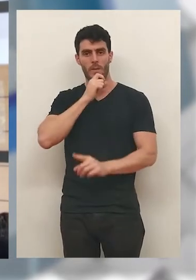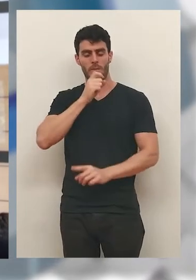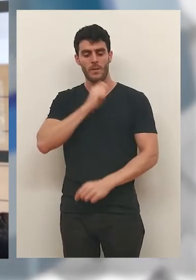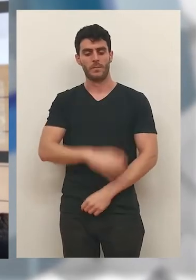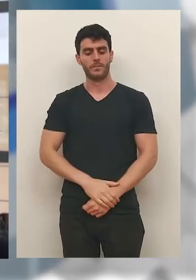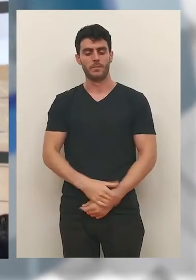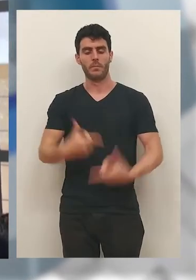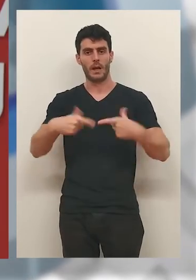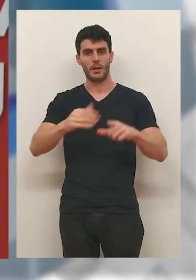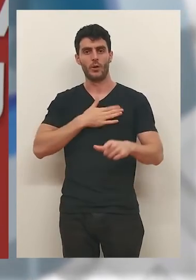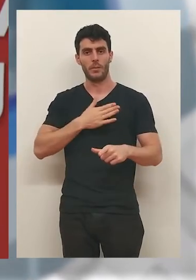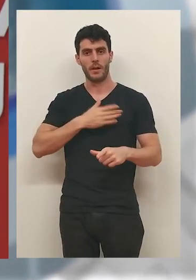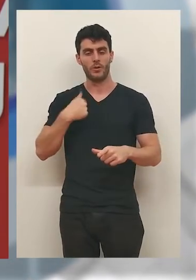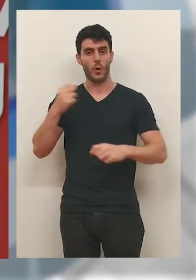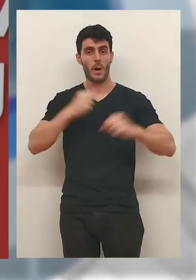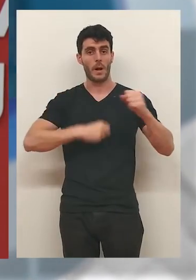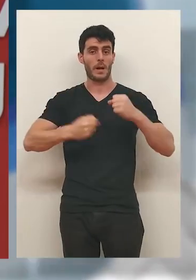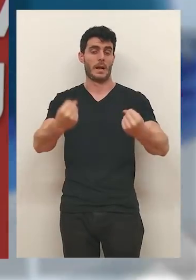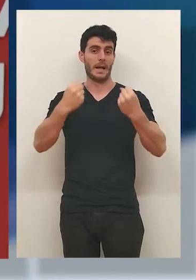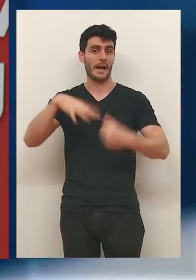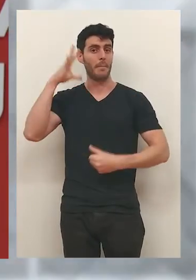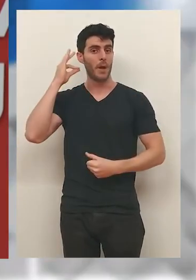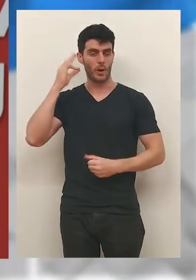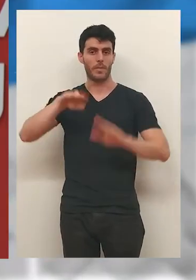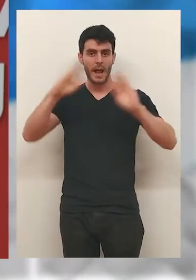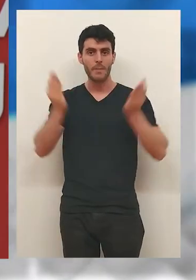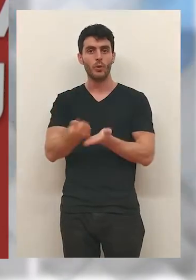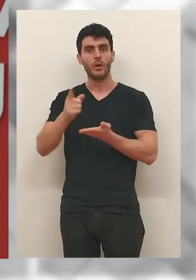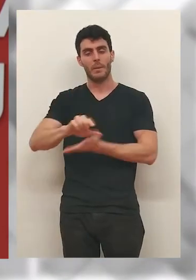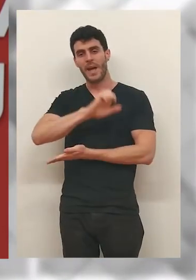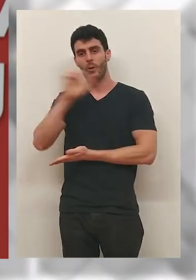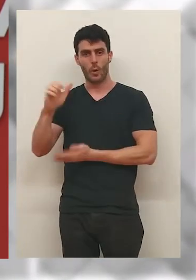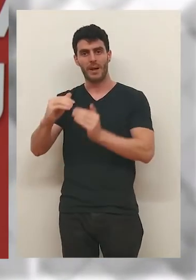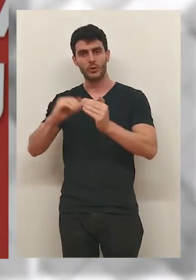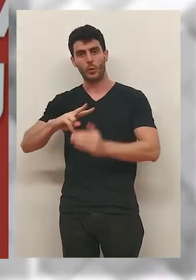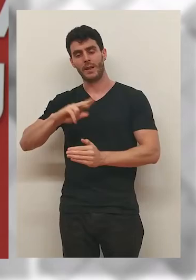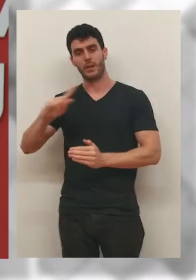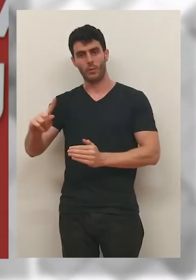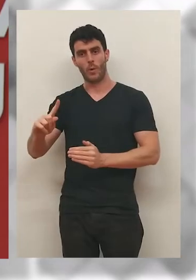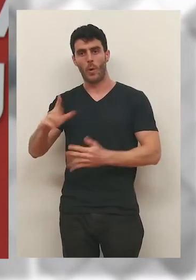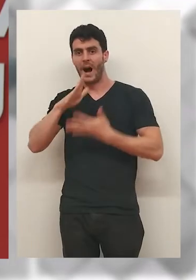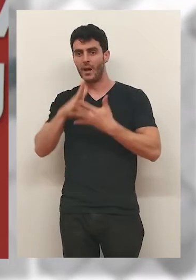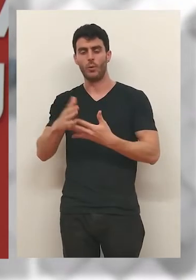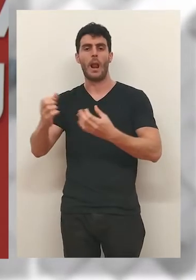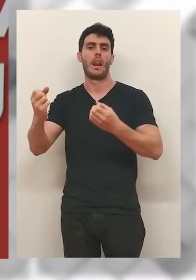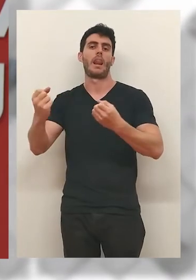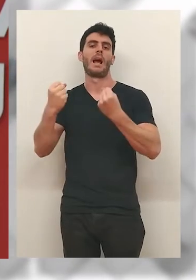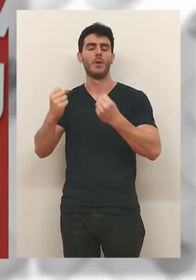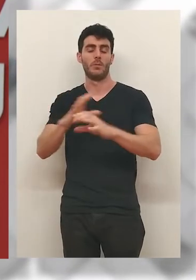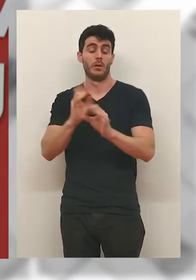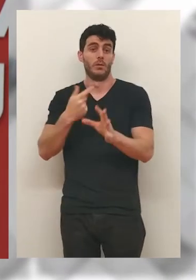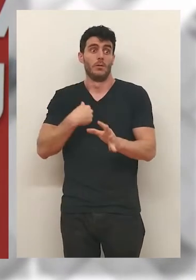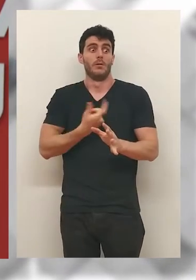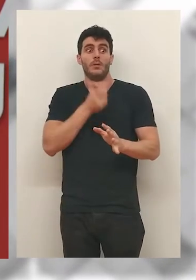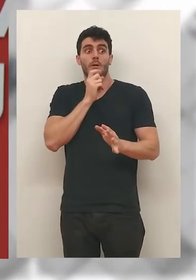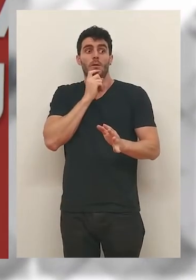conseguir una medalla. Realmente en mi categoría tenía una campeona del mundo y una actual campeona de Europa sub-21, entonces la cosa